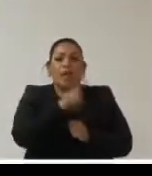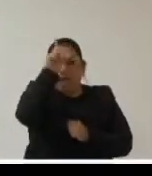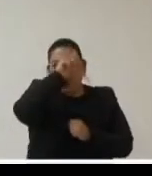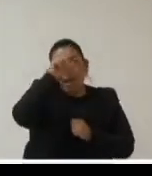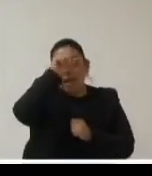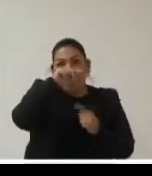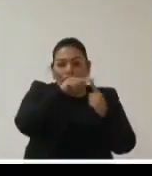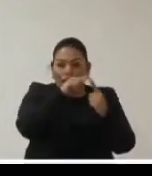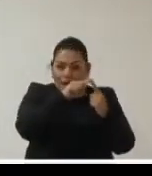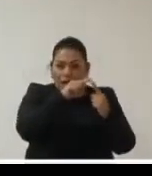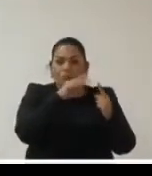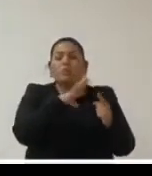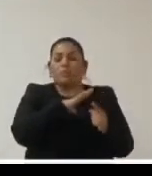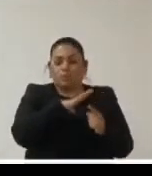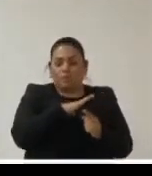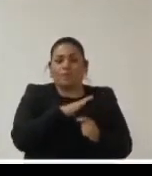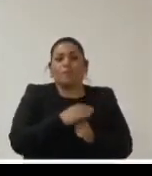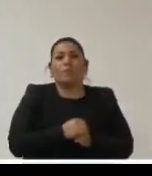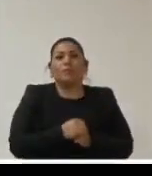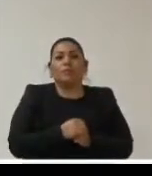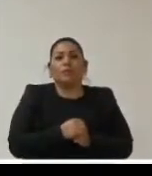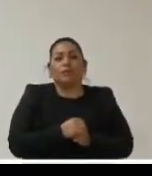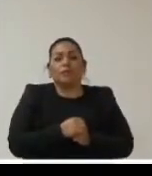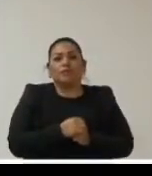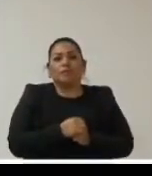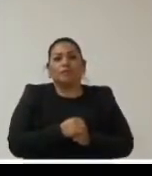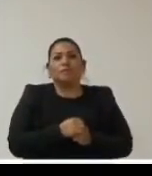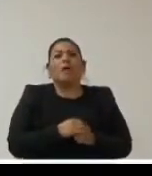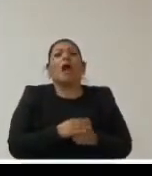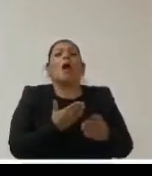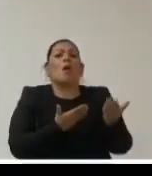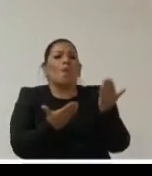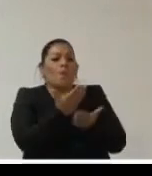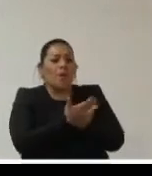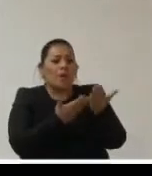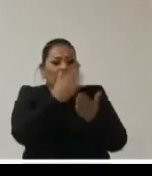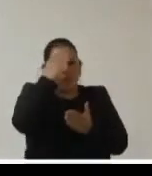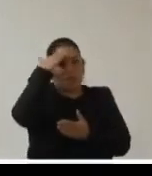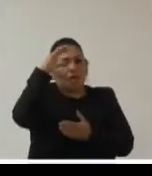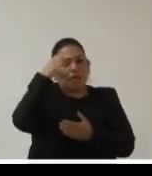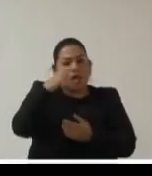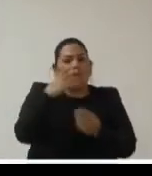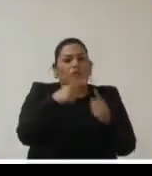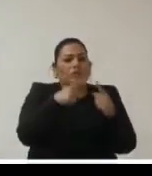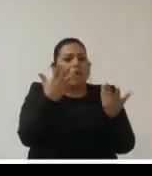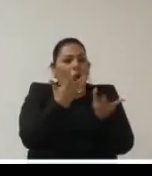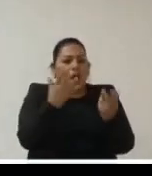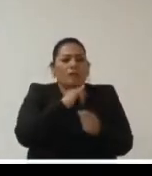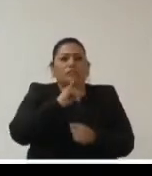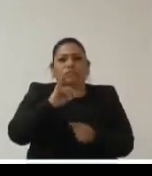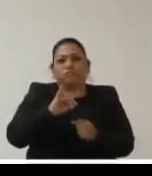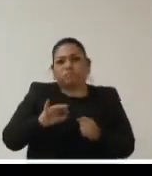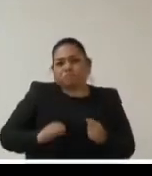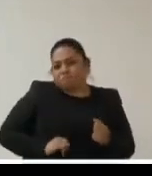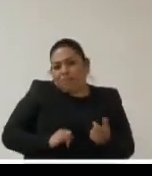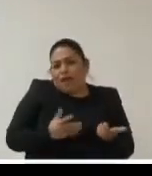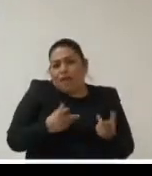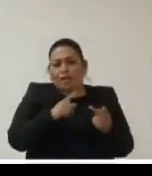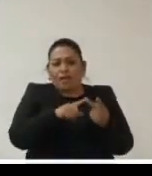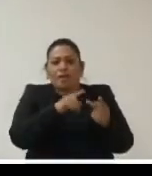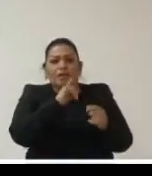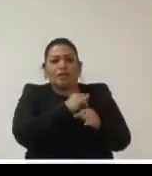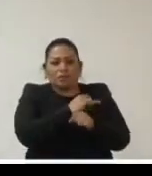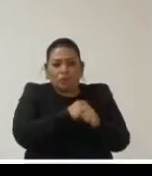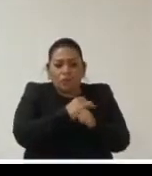recomendaciones tenemos también pues compartimos experiencias realizadas los esfuerzos que se han hecho a nivel